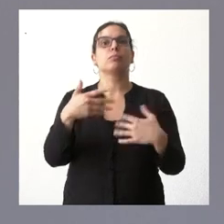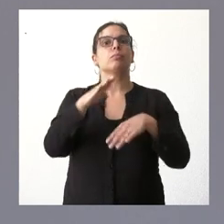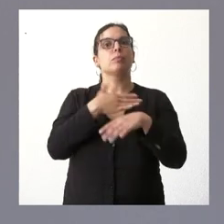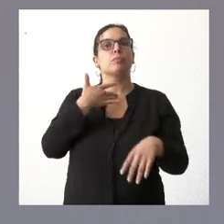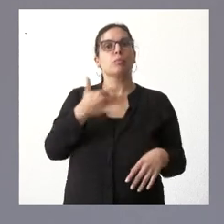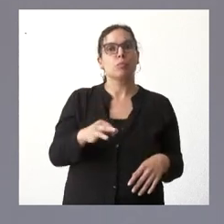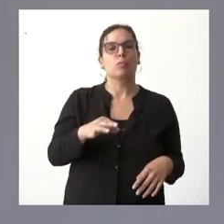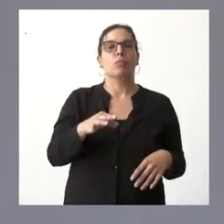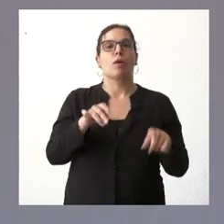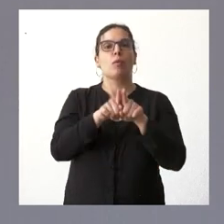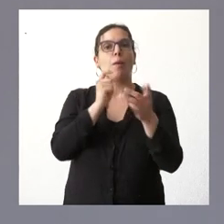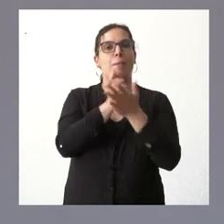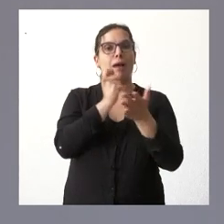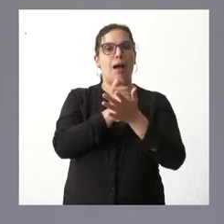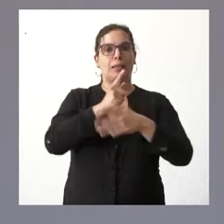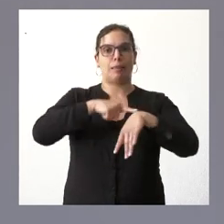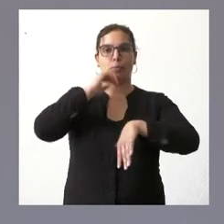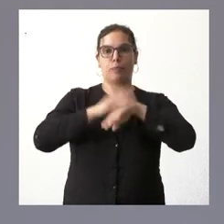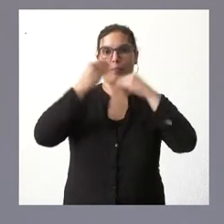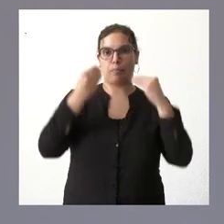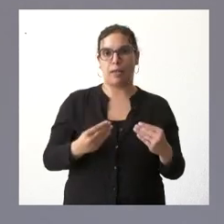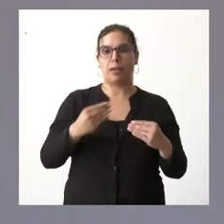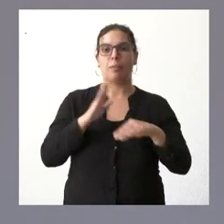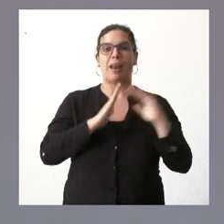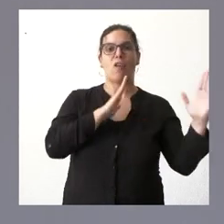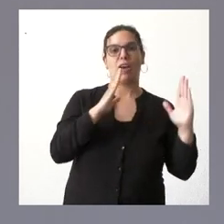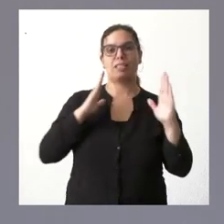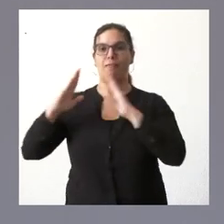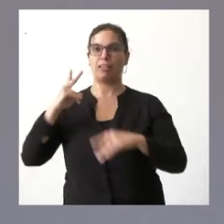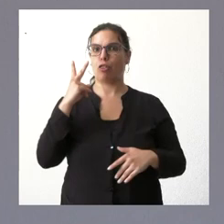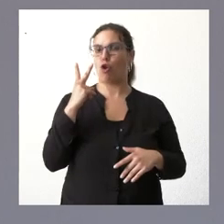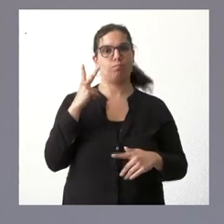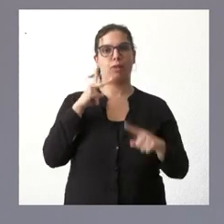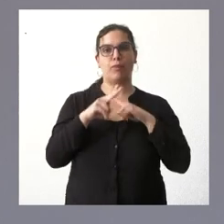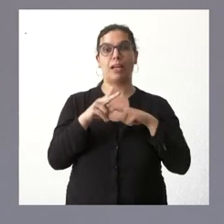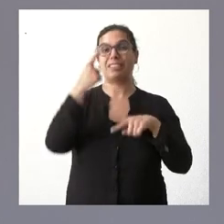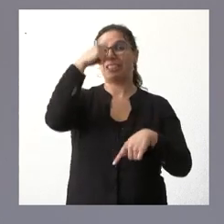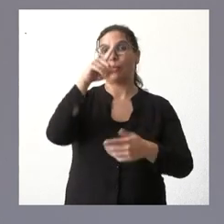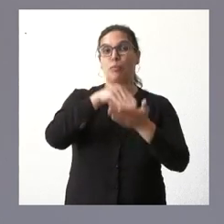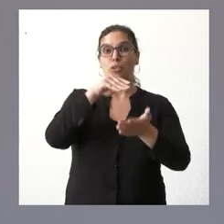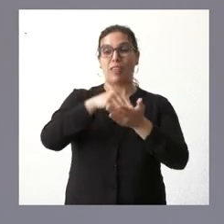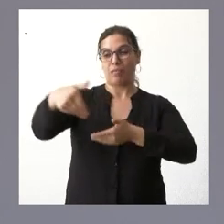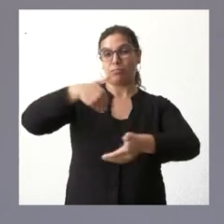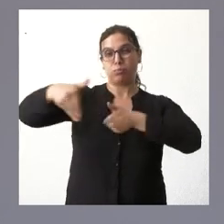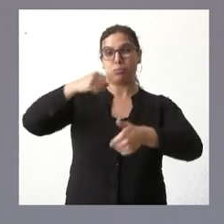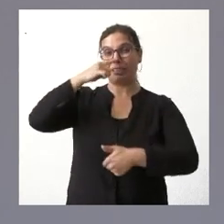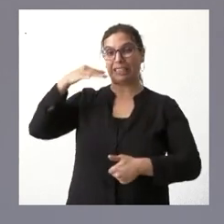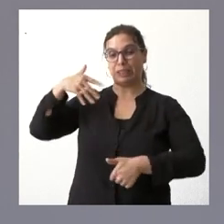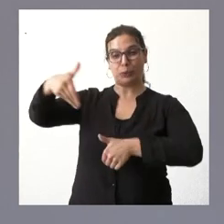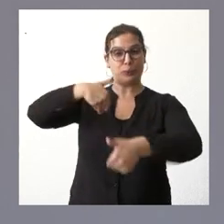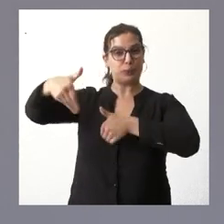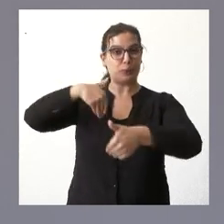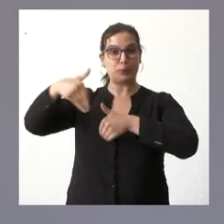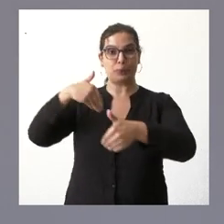añadido que no hubiera dos fases en otras ocasiones saben ustedes que el número de solicitudes ha sido tan alto que han superado